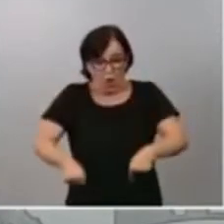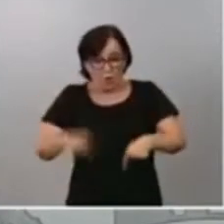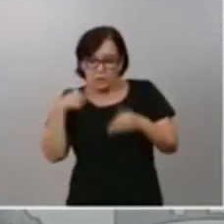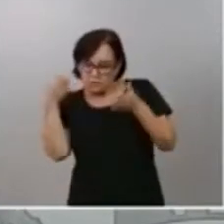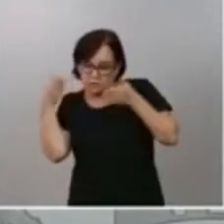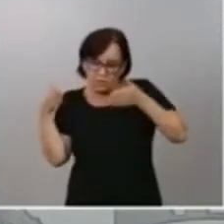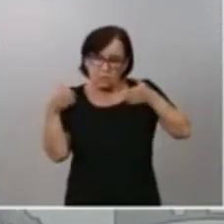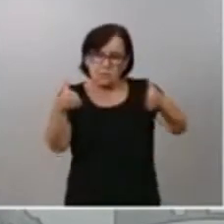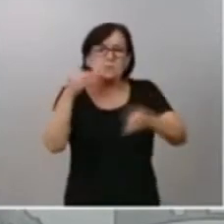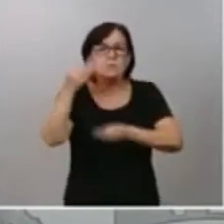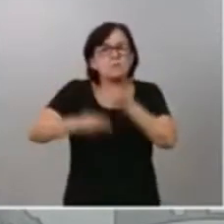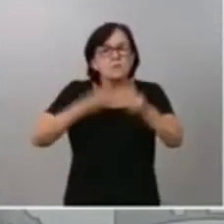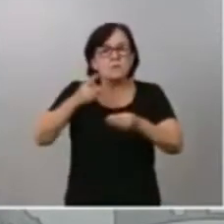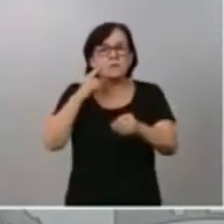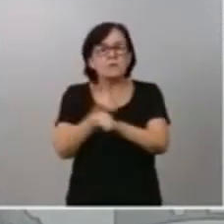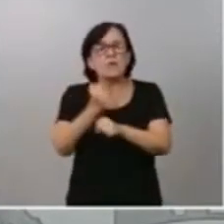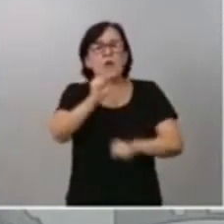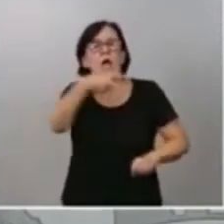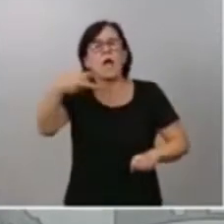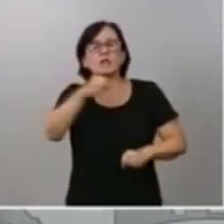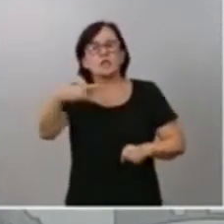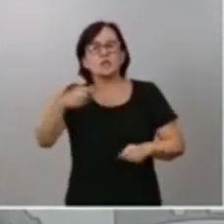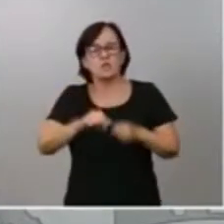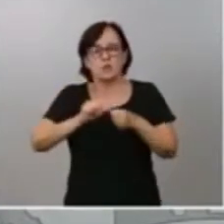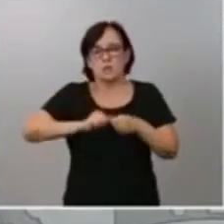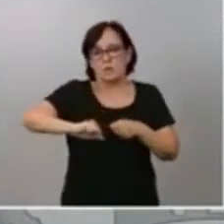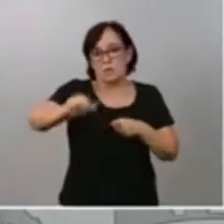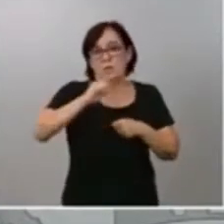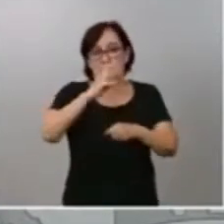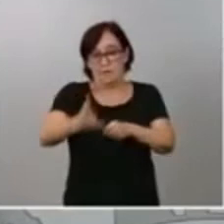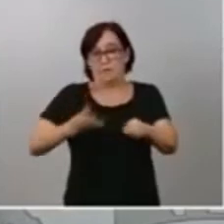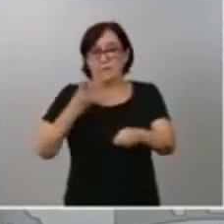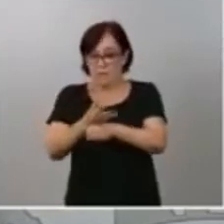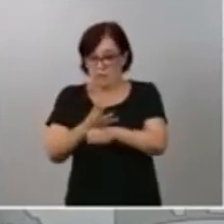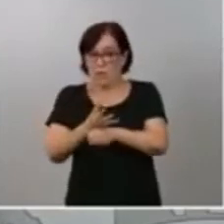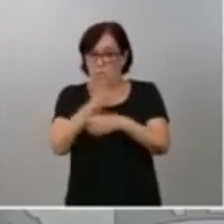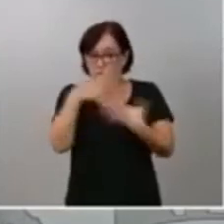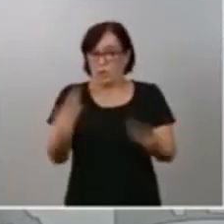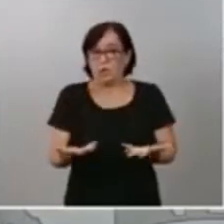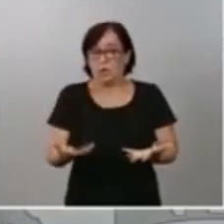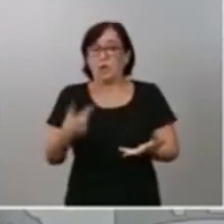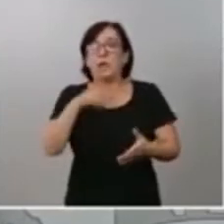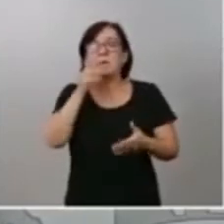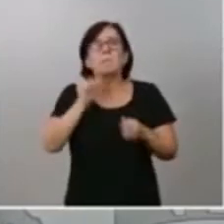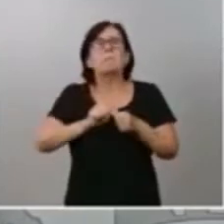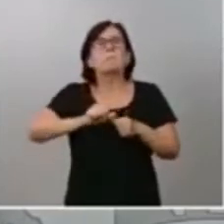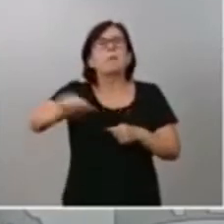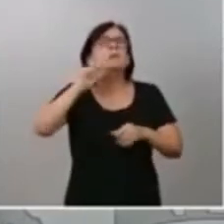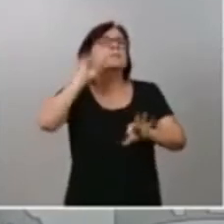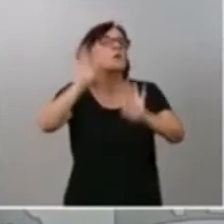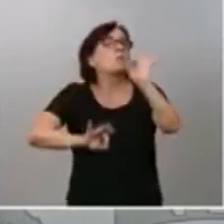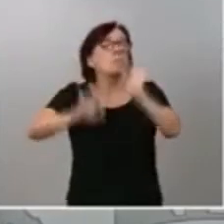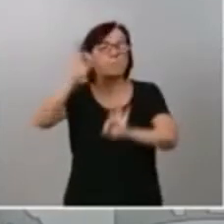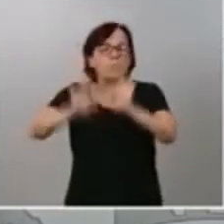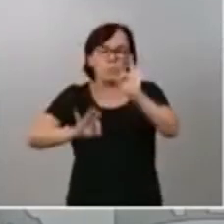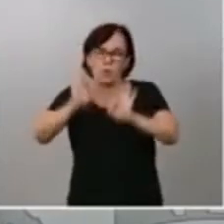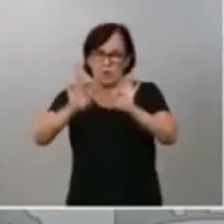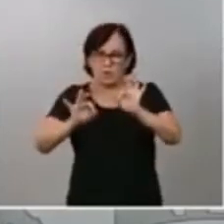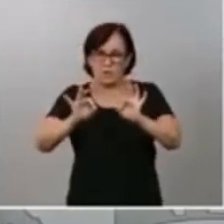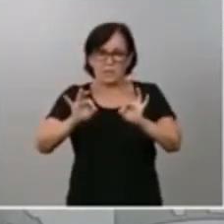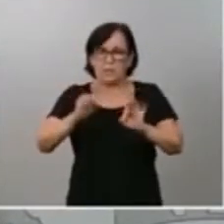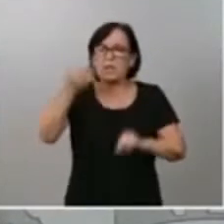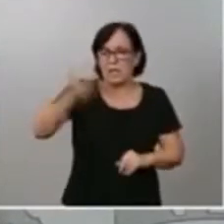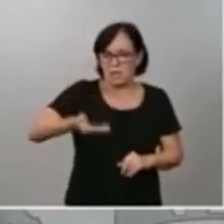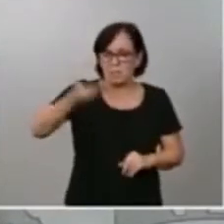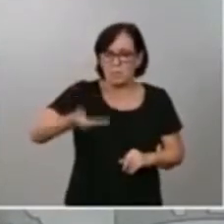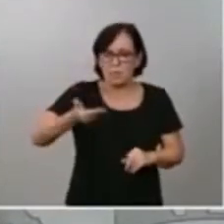y a los resultados a lo largo de la legislatura. Más allá de los porcentajes, sin duda alguna, y afectos de